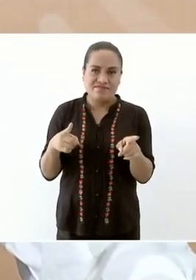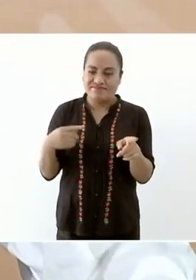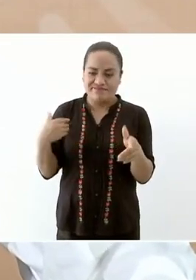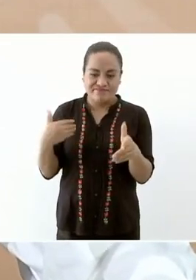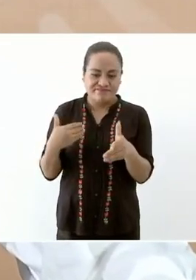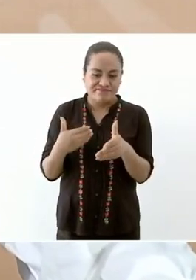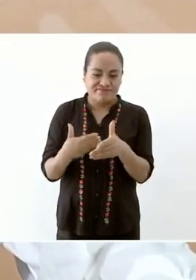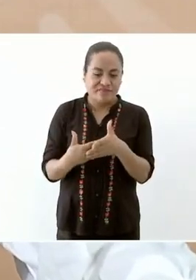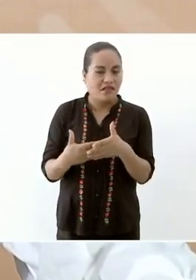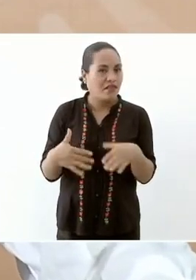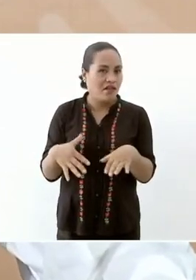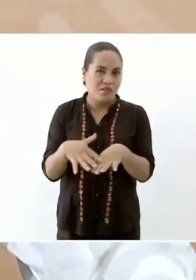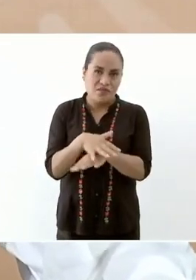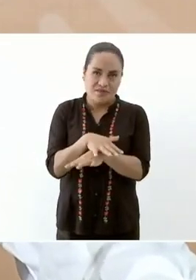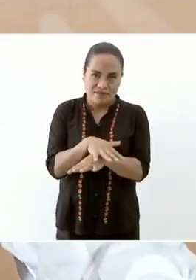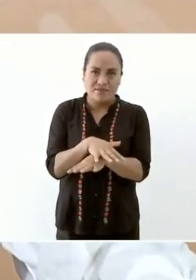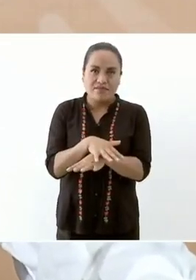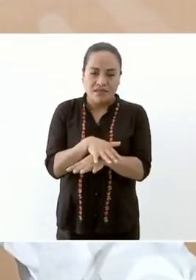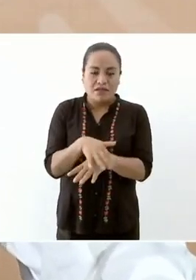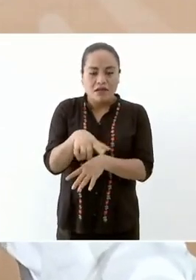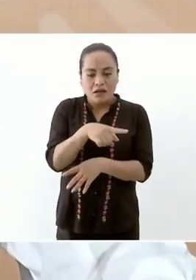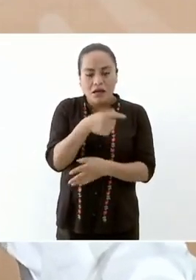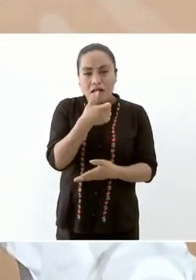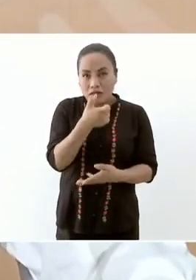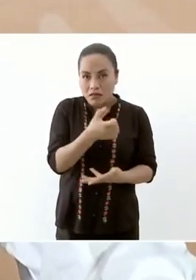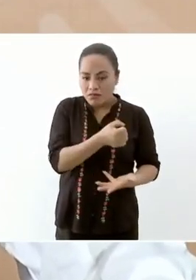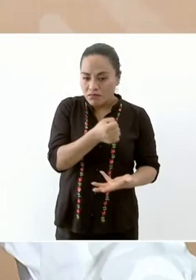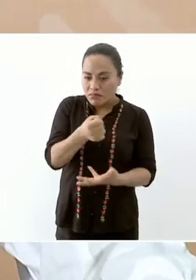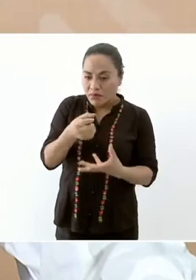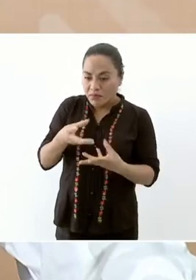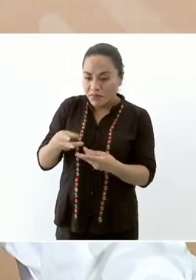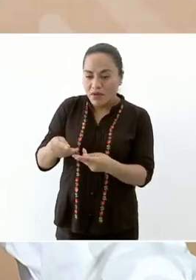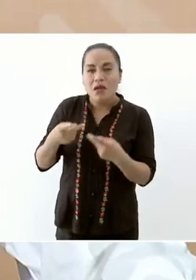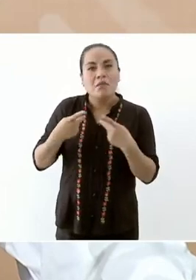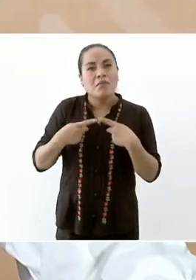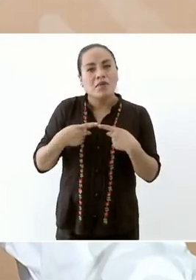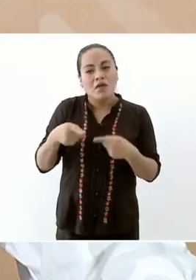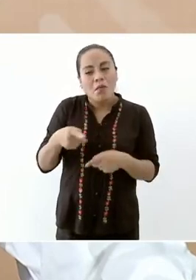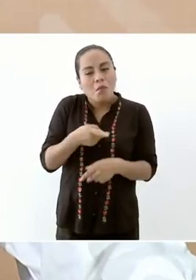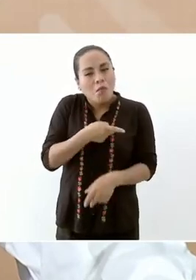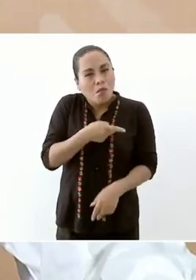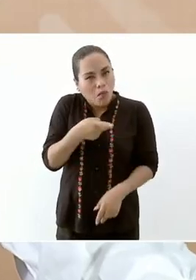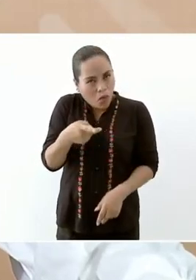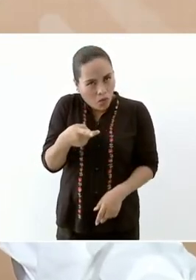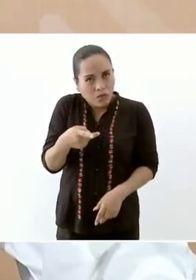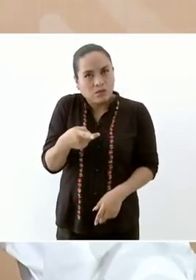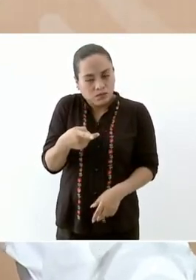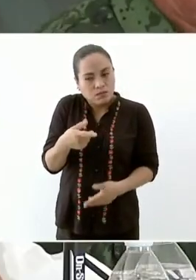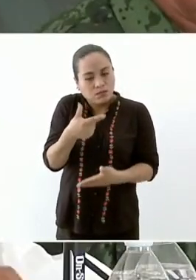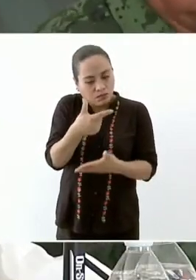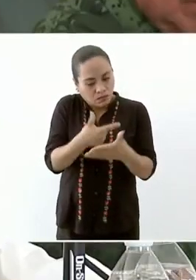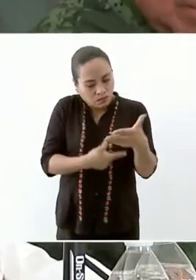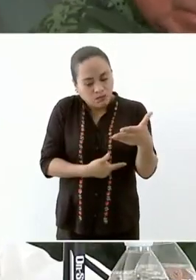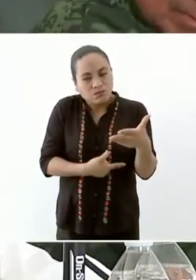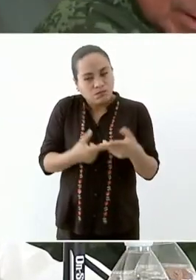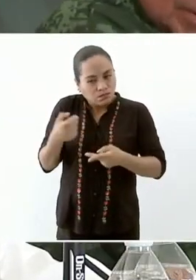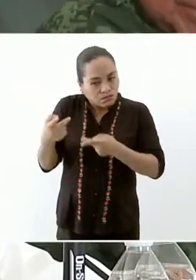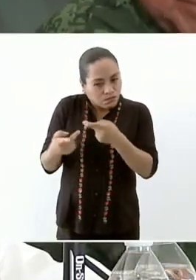a la gente más pobre entonces quisiéramos